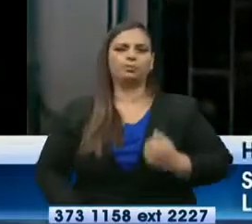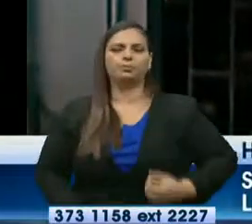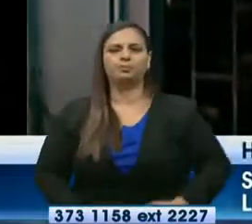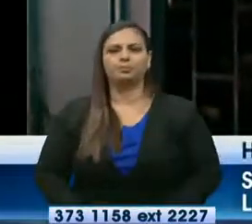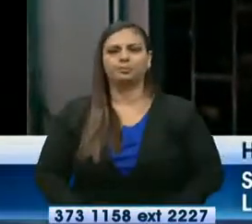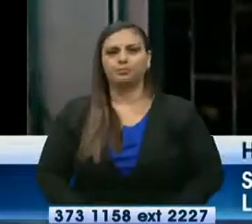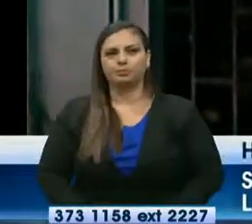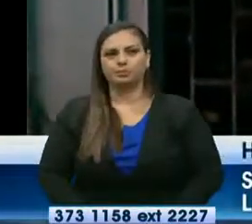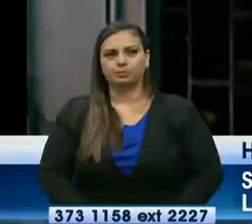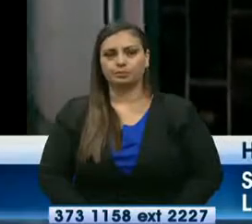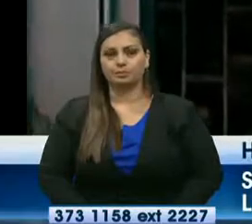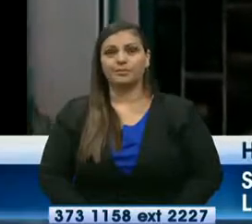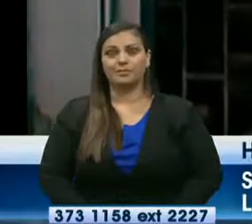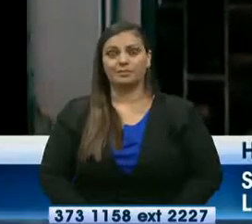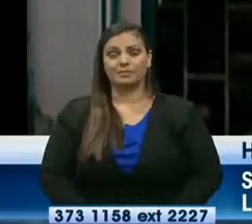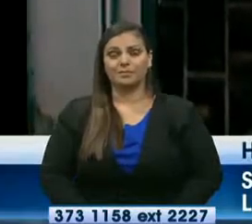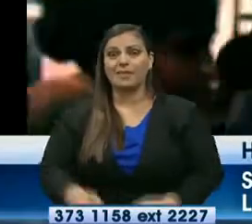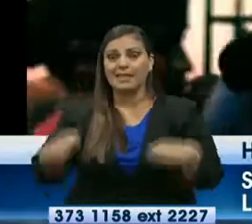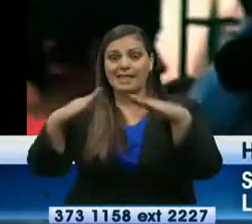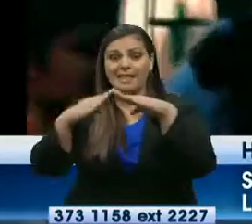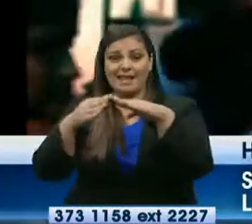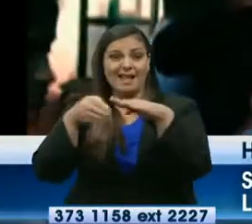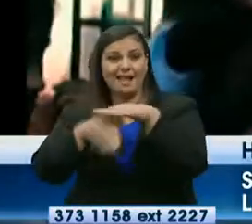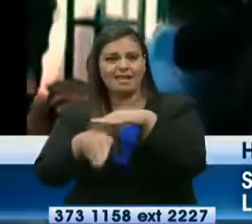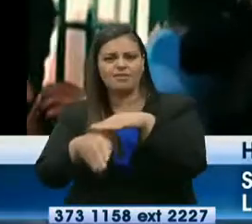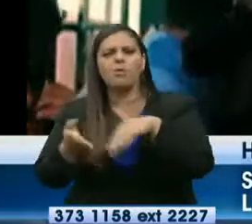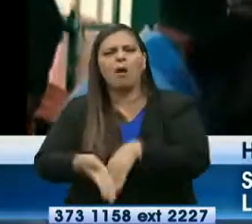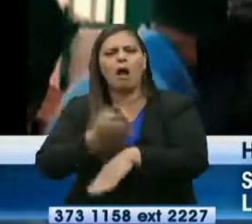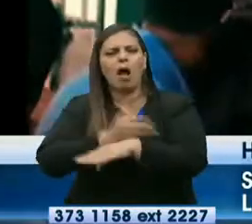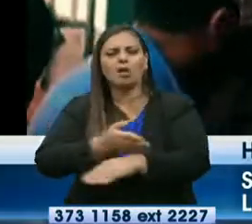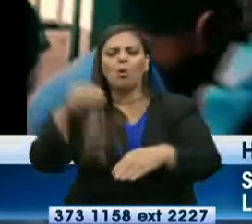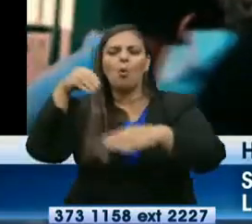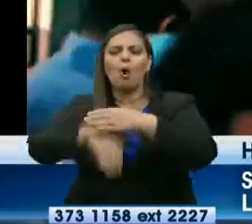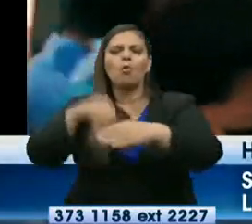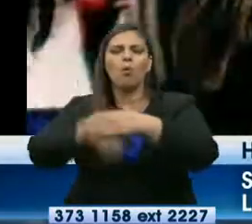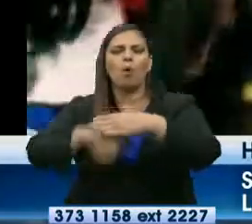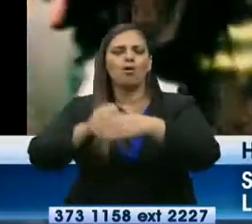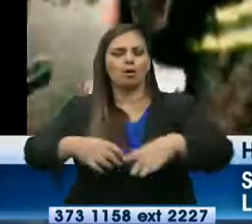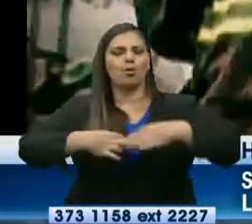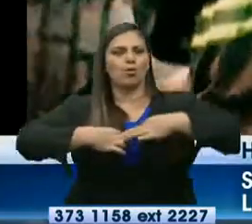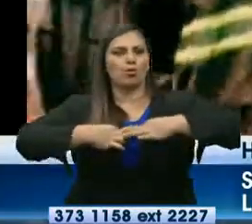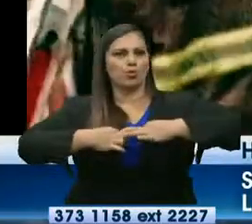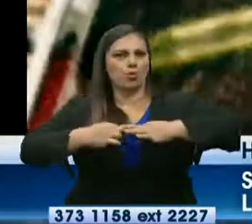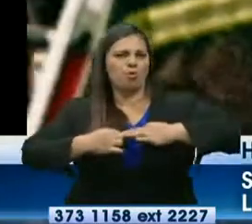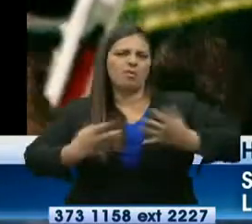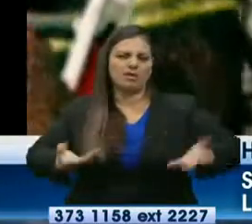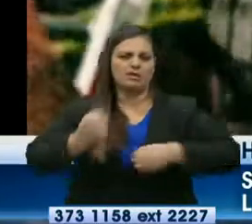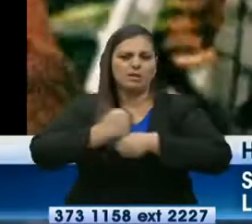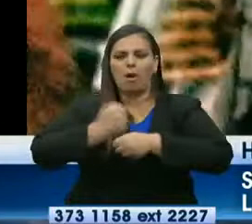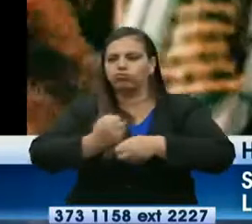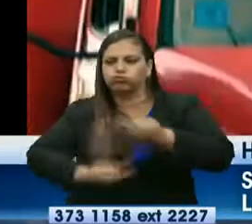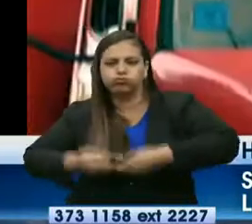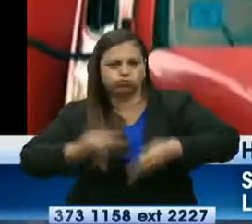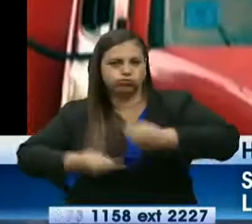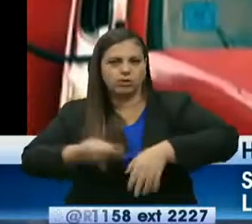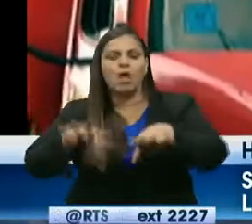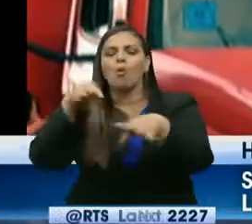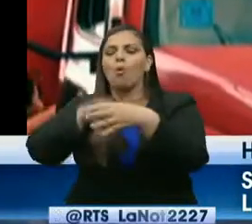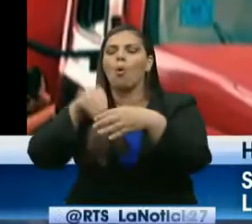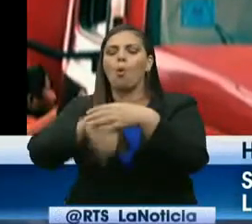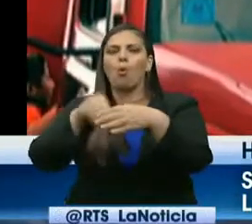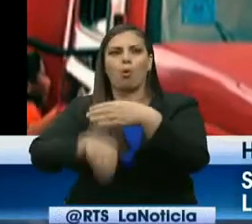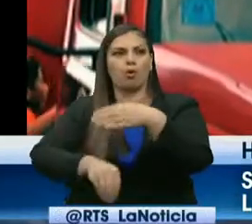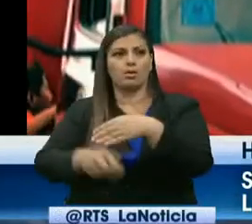En el interior de la casa había mercadería. En su mayoría, ropa, la cual era utilizada para negocios. De ahí que, debido al